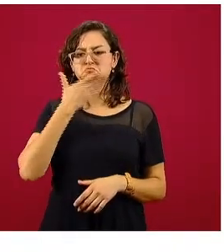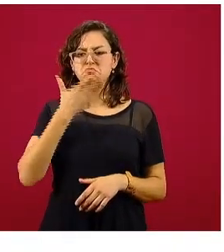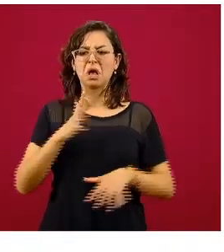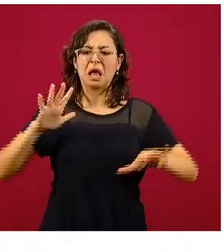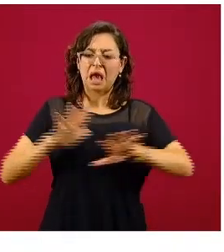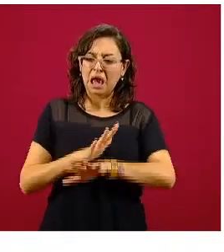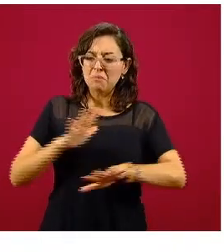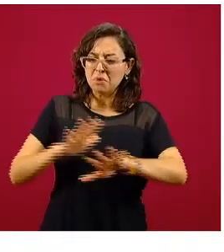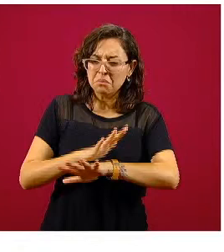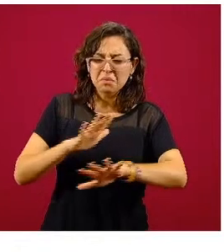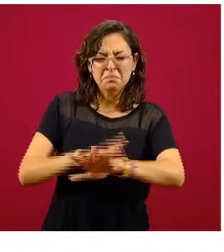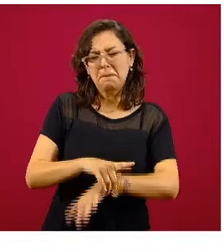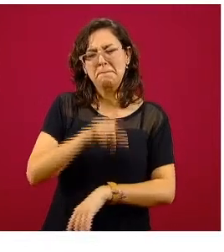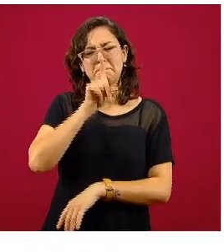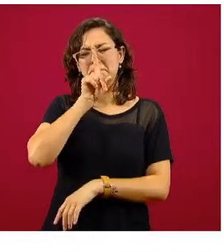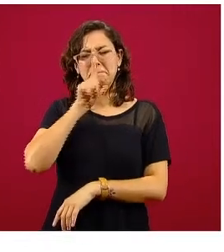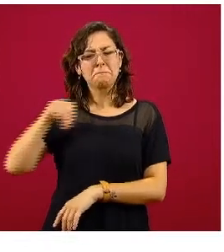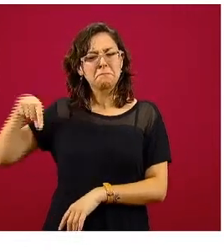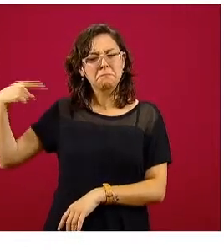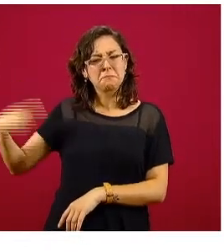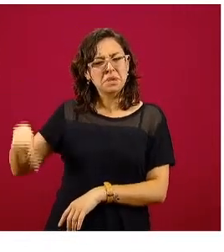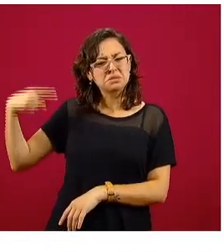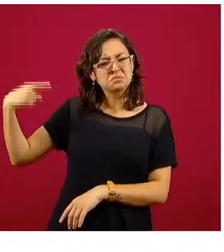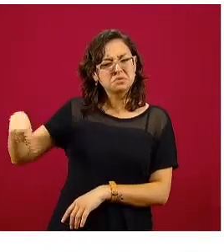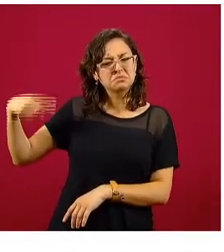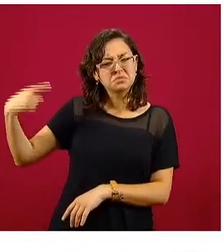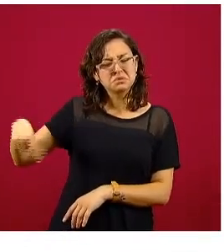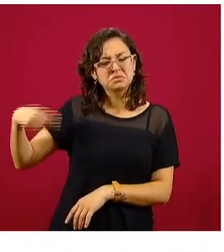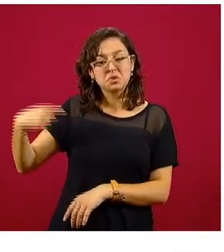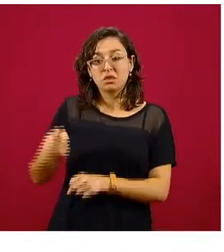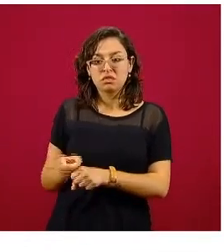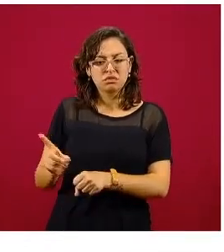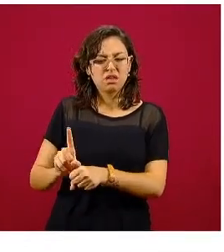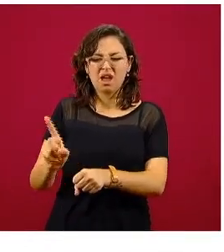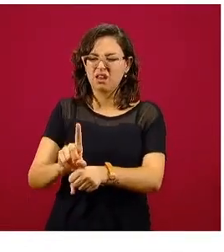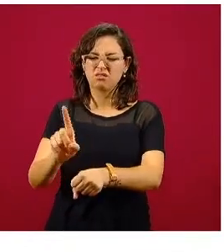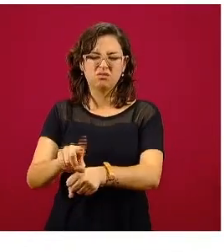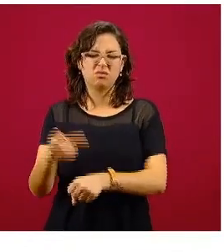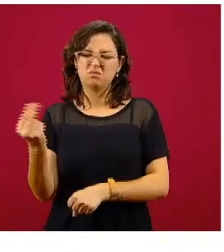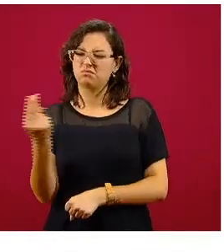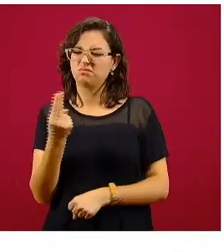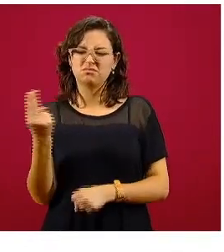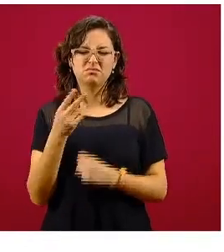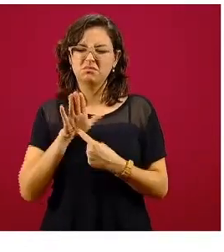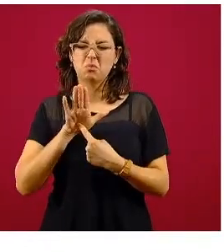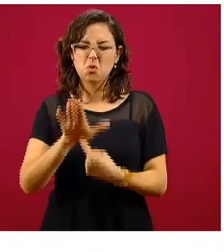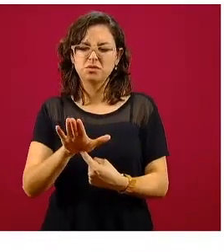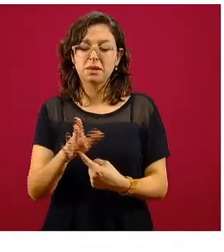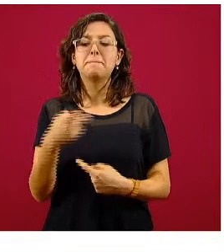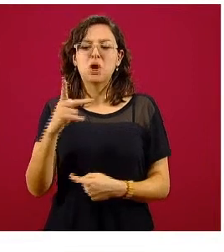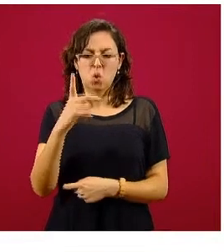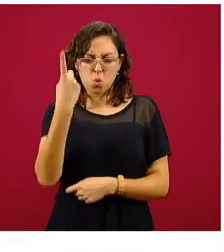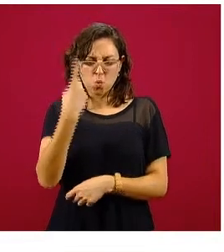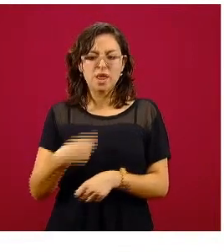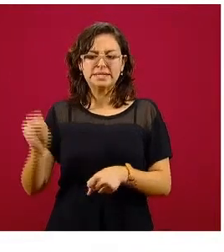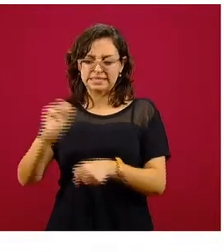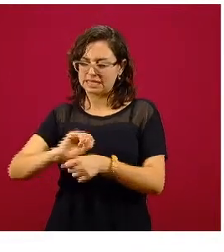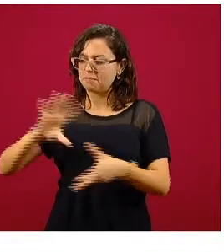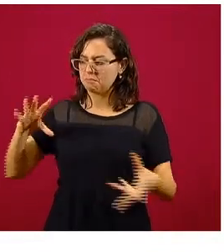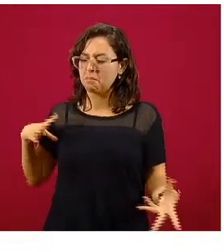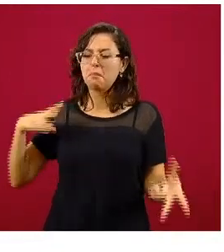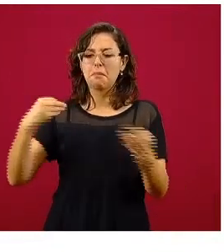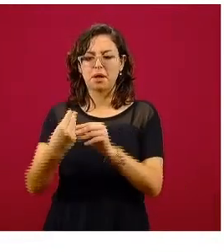variación muy importante de manera, digamos, diaria. Al menos sí les damos una mirada de manera semanal para ver cómo